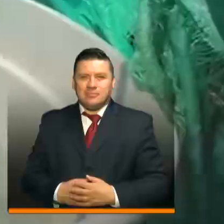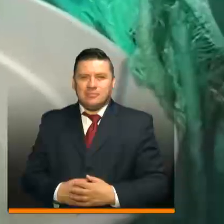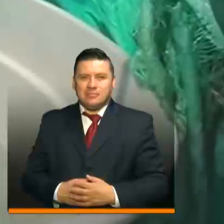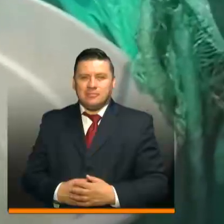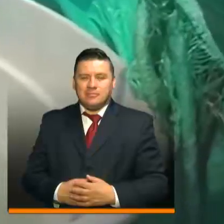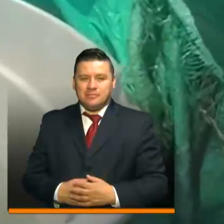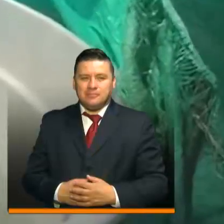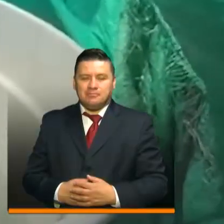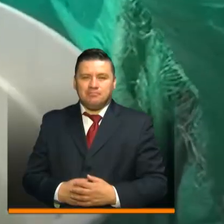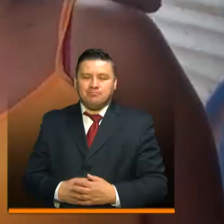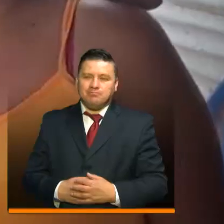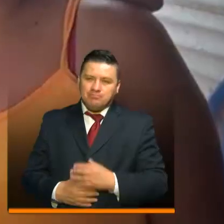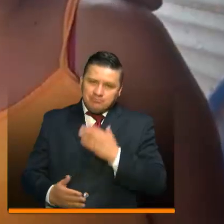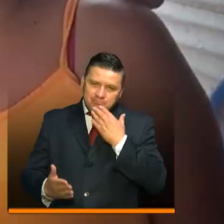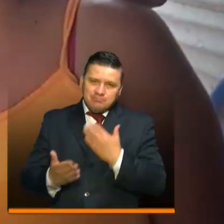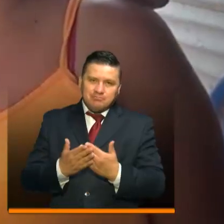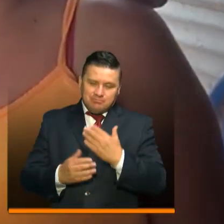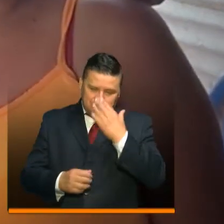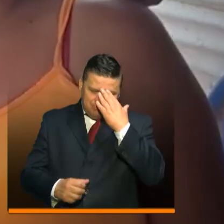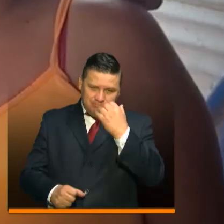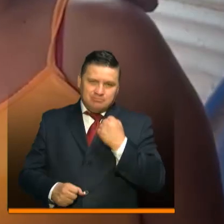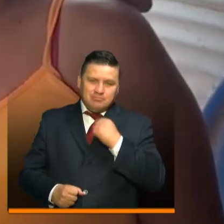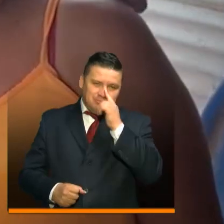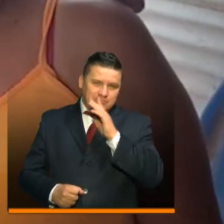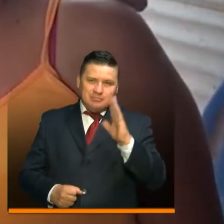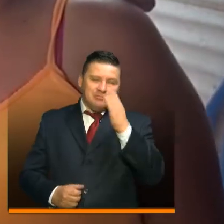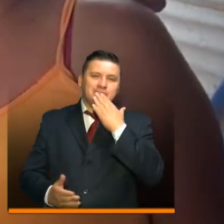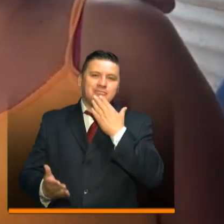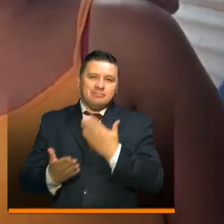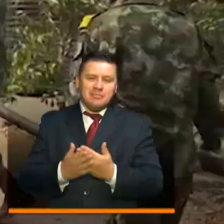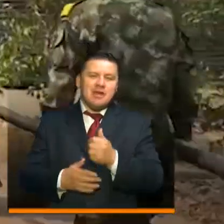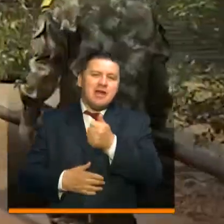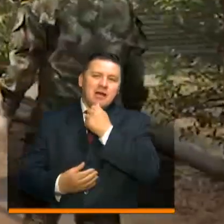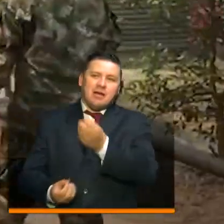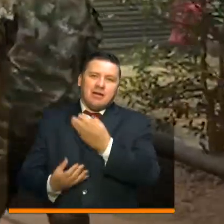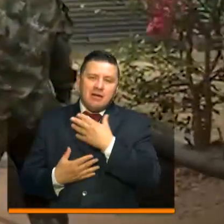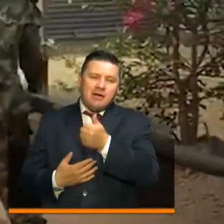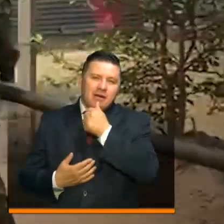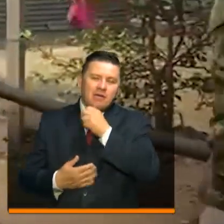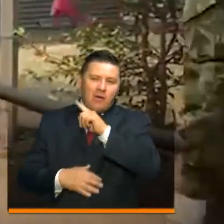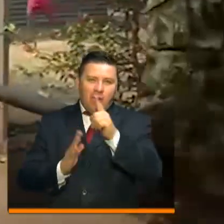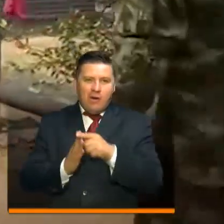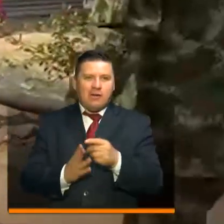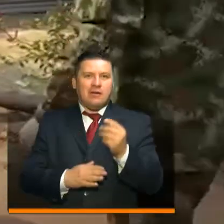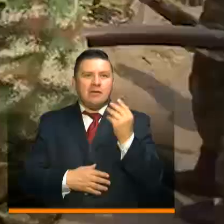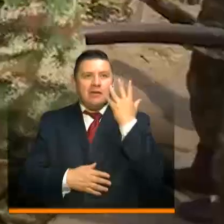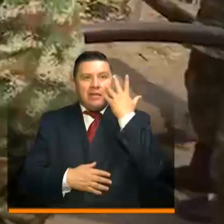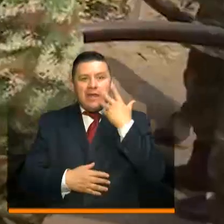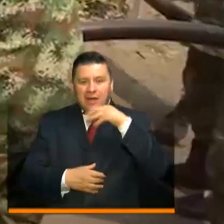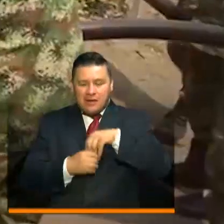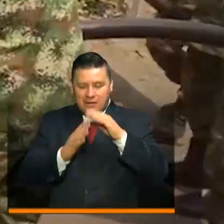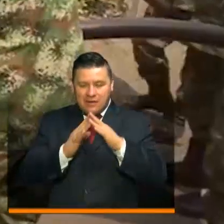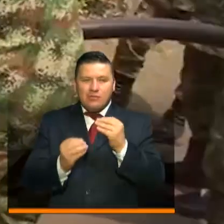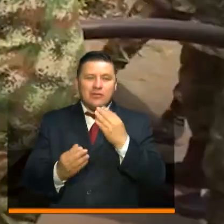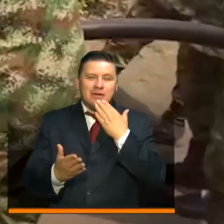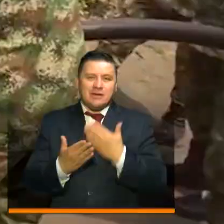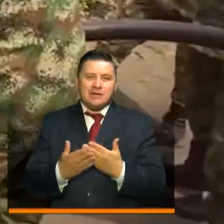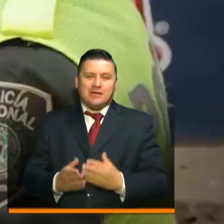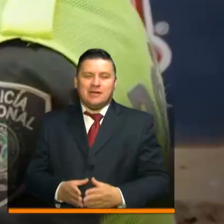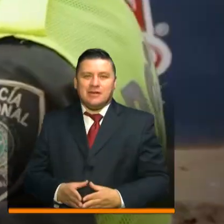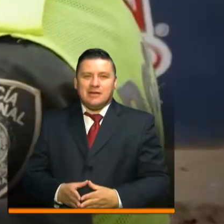Te damos muchas gracias al Ejército Nacional por regalarnos agua y apoyarnos en esta cuarentena. Muchísimas gracias.